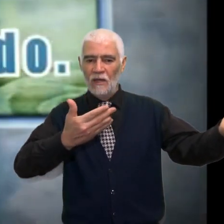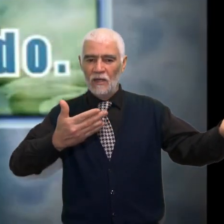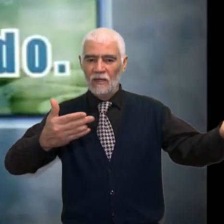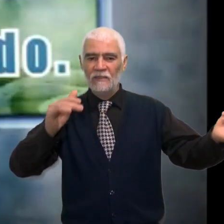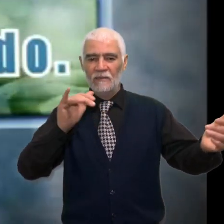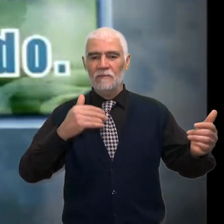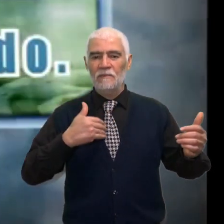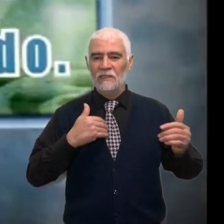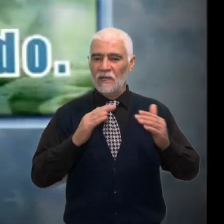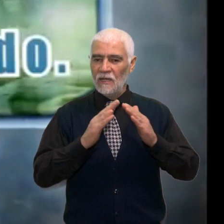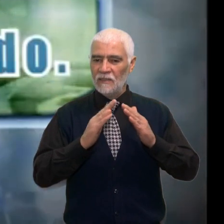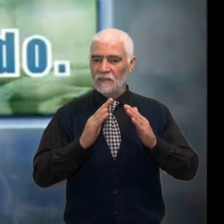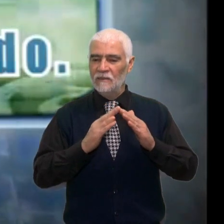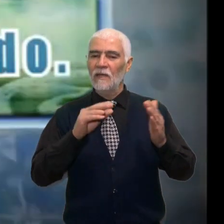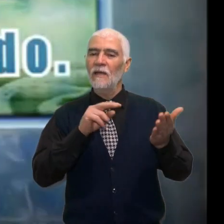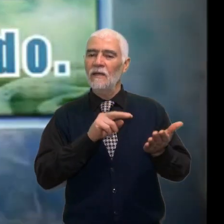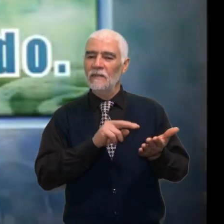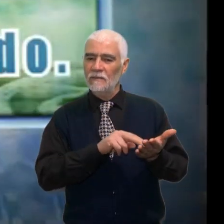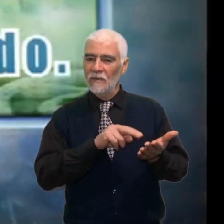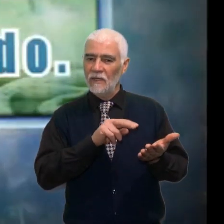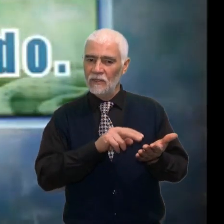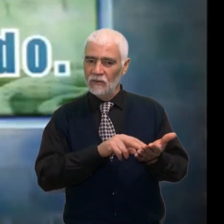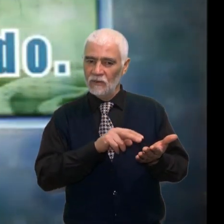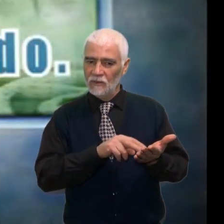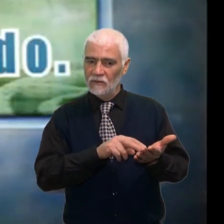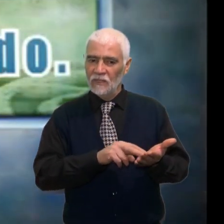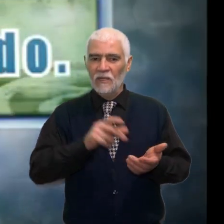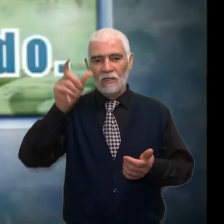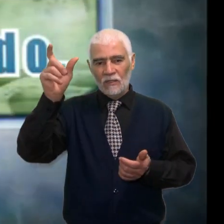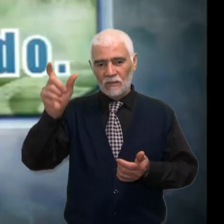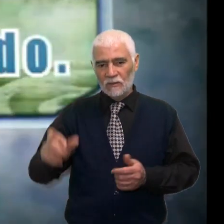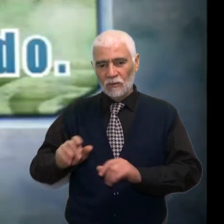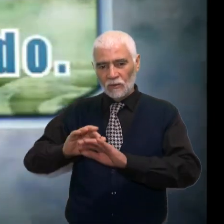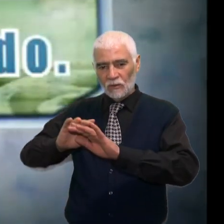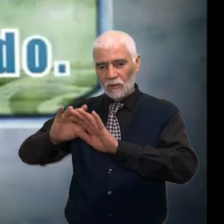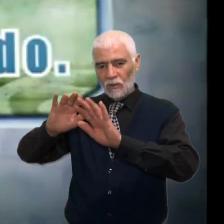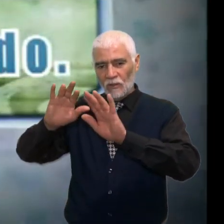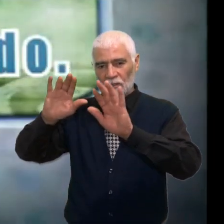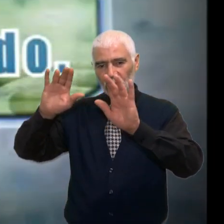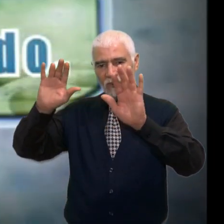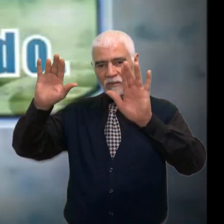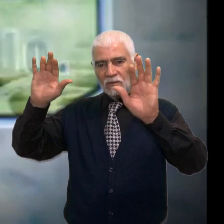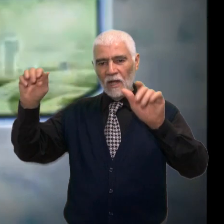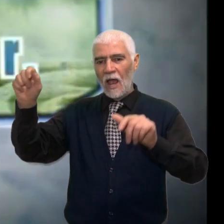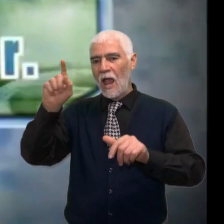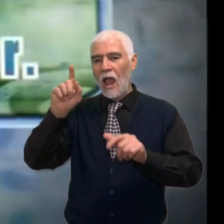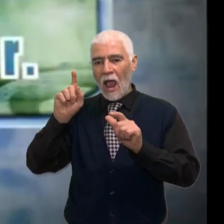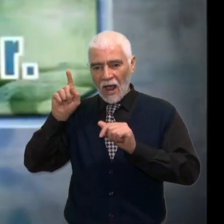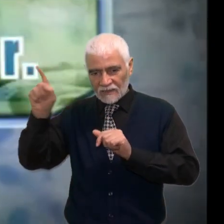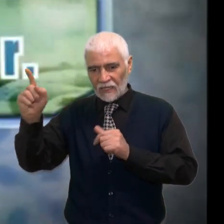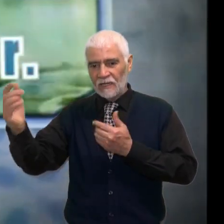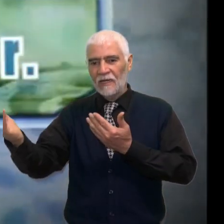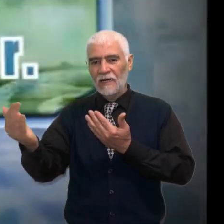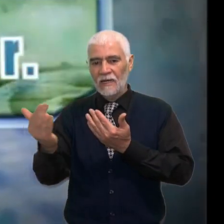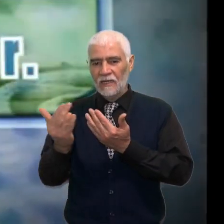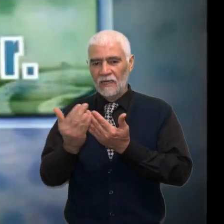Y mi casa esperando Será glorioso allí